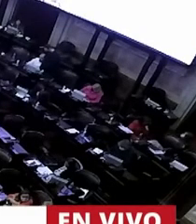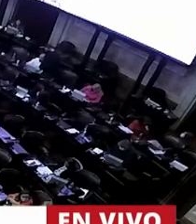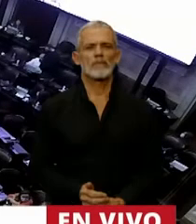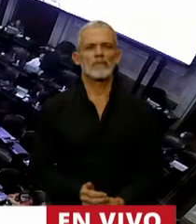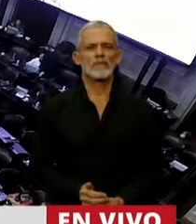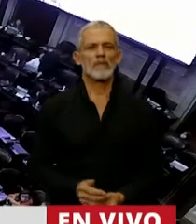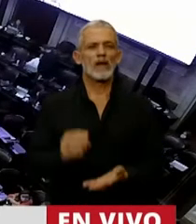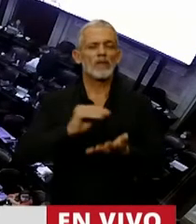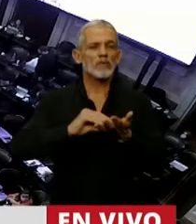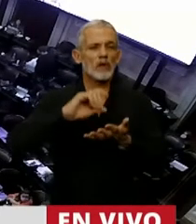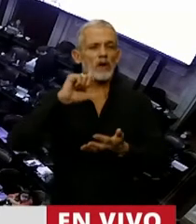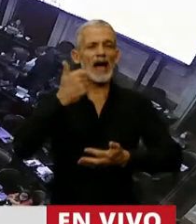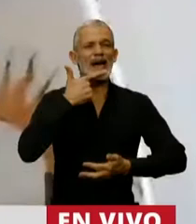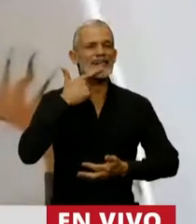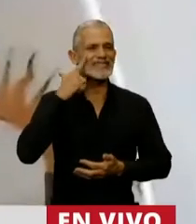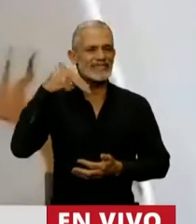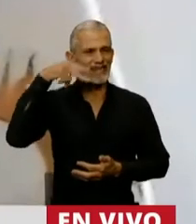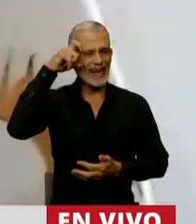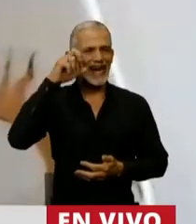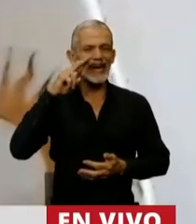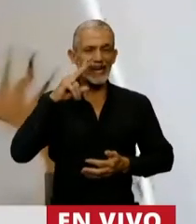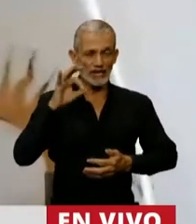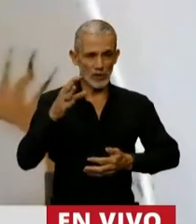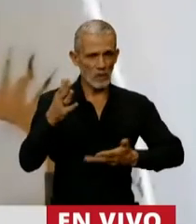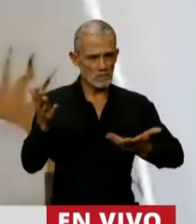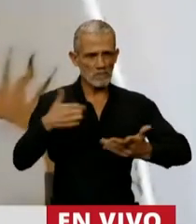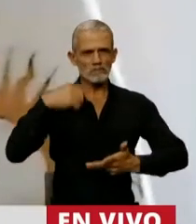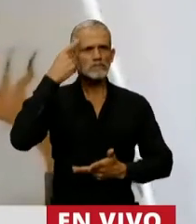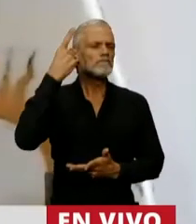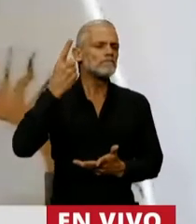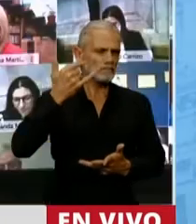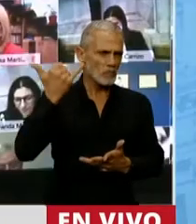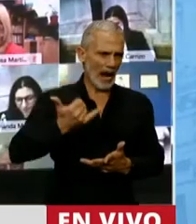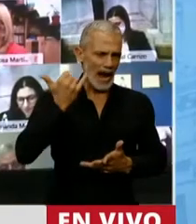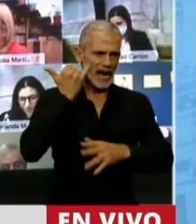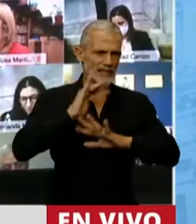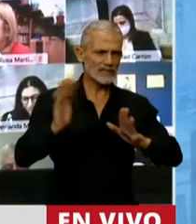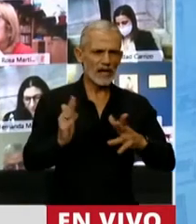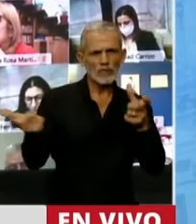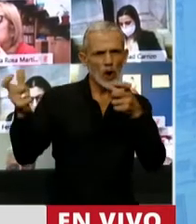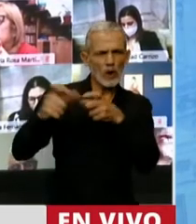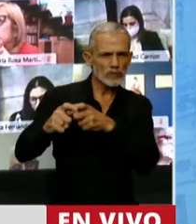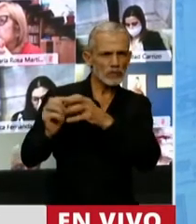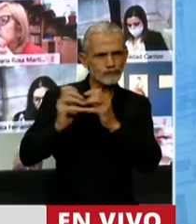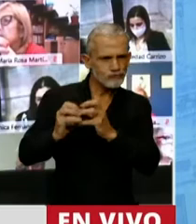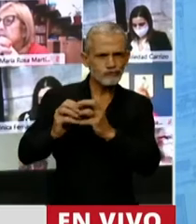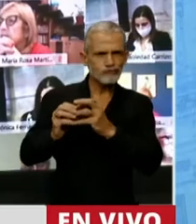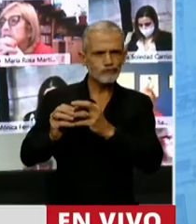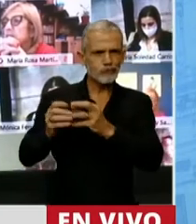Gracias, Presidente. Entendemos que se ha realizado en la Comisión de Presupuesto